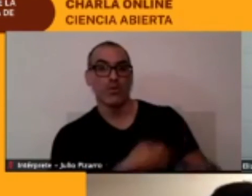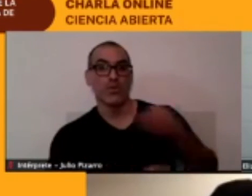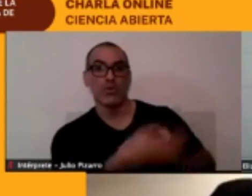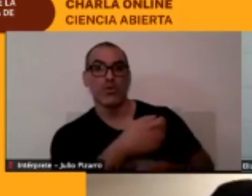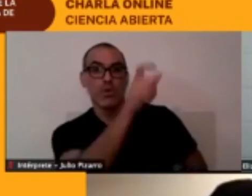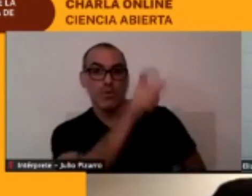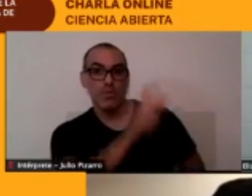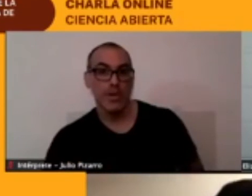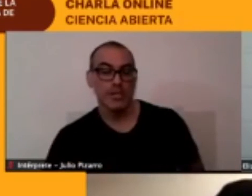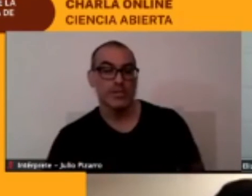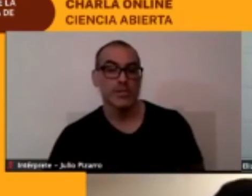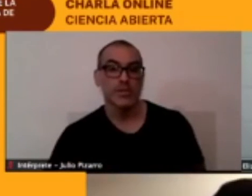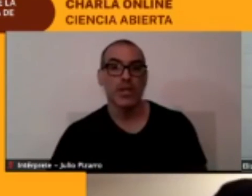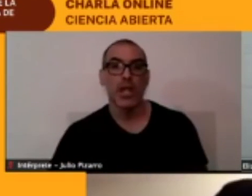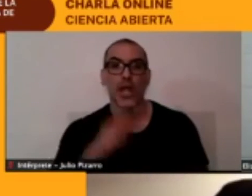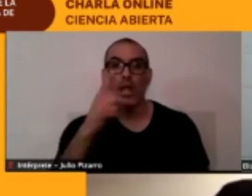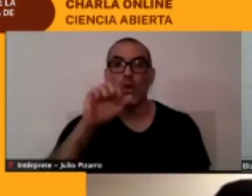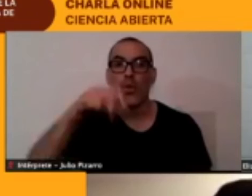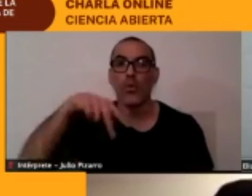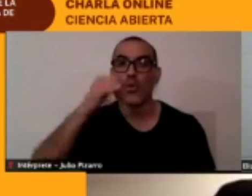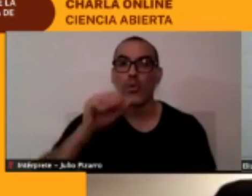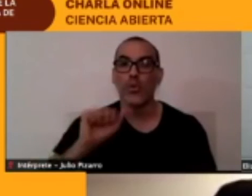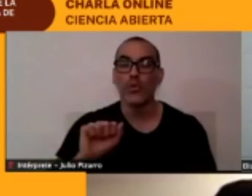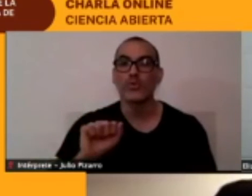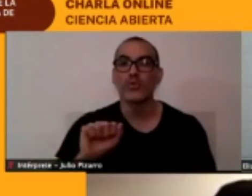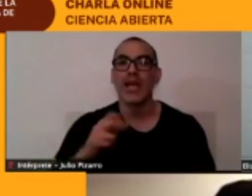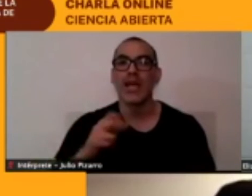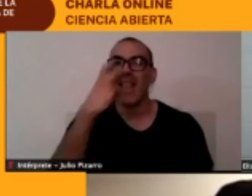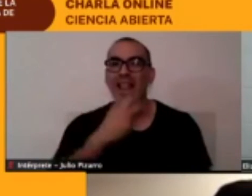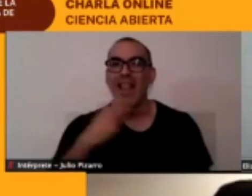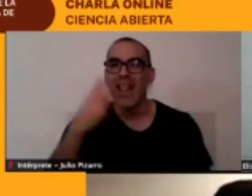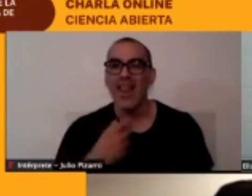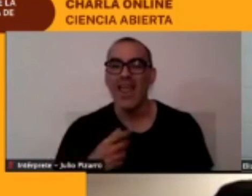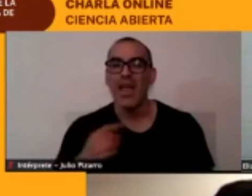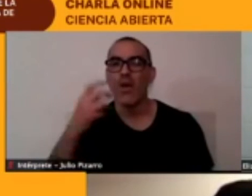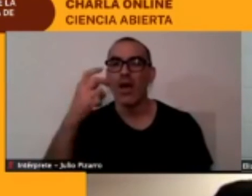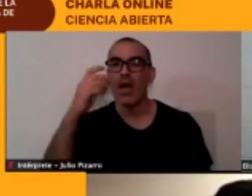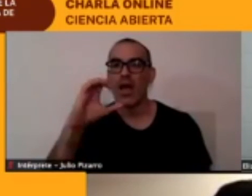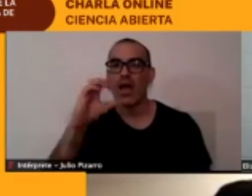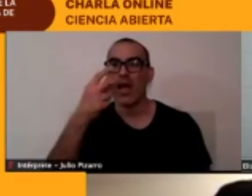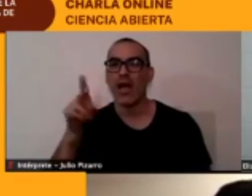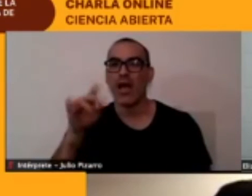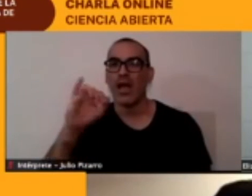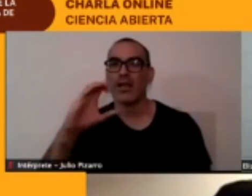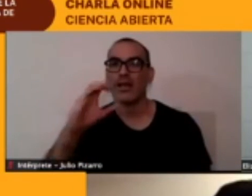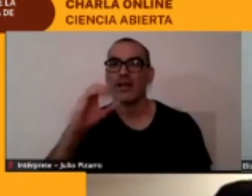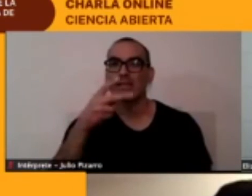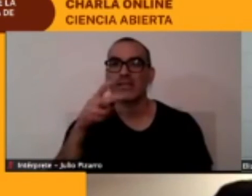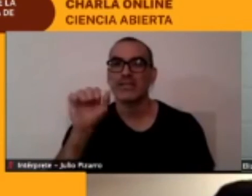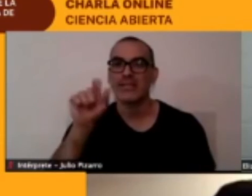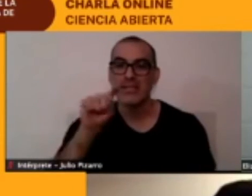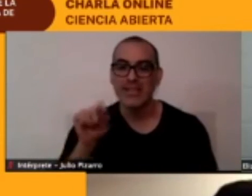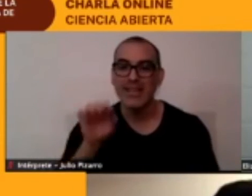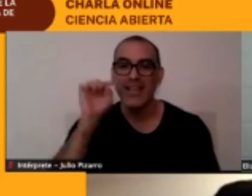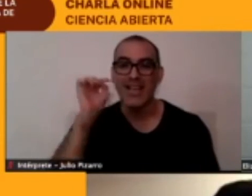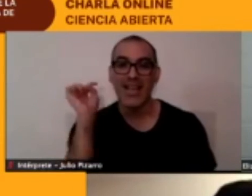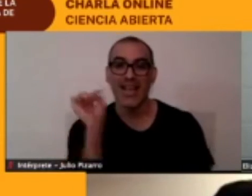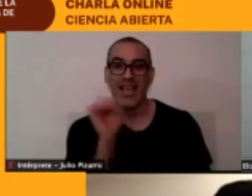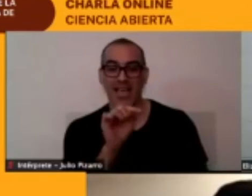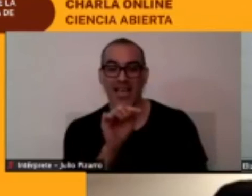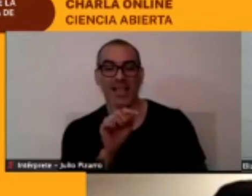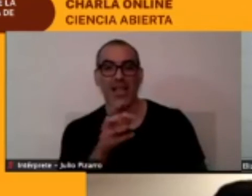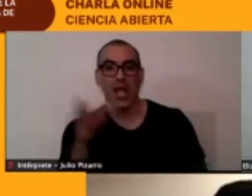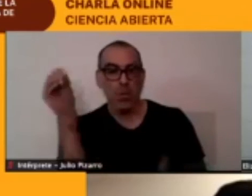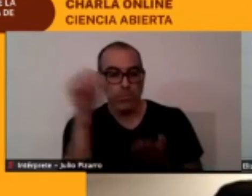Kunza lengua de los chichas que él está recopilando o en esa publicación él recopiló las palabras